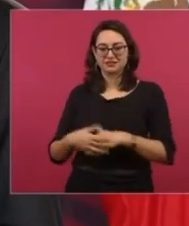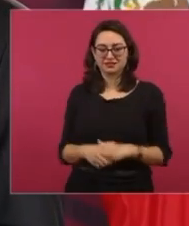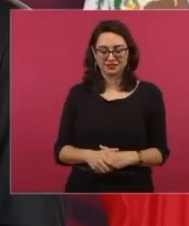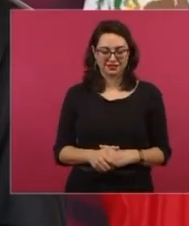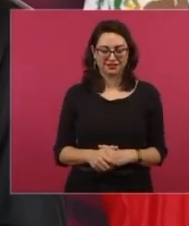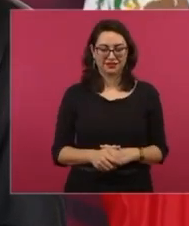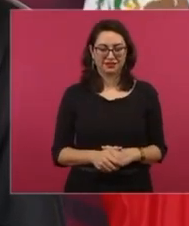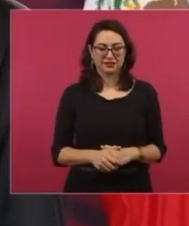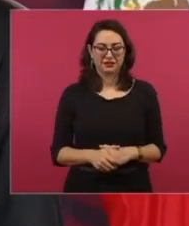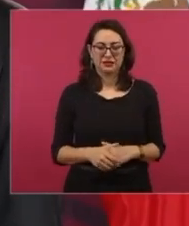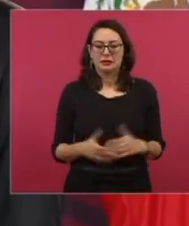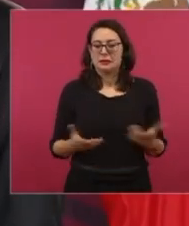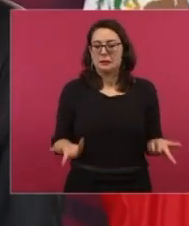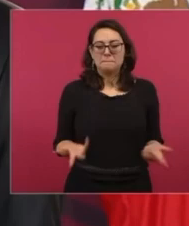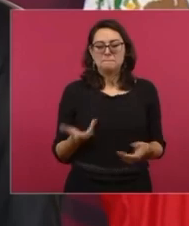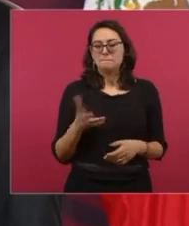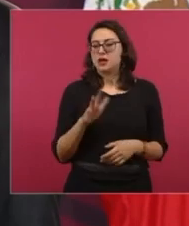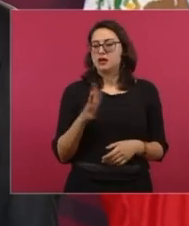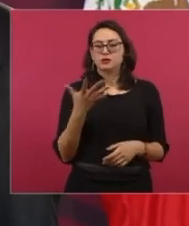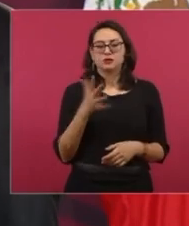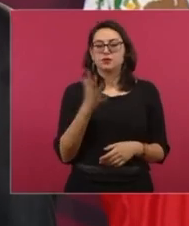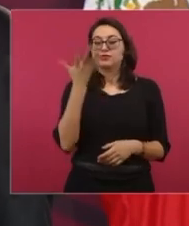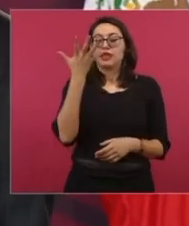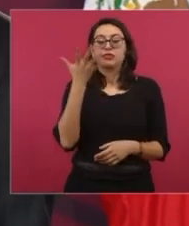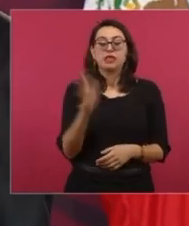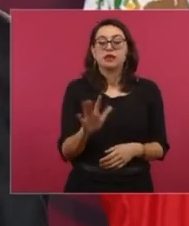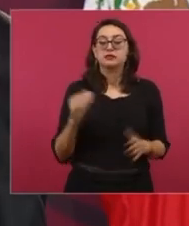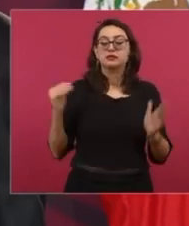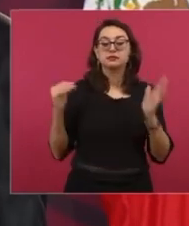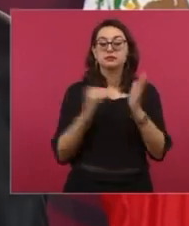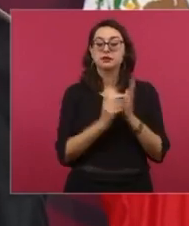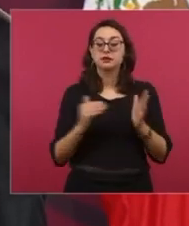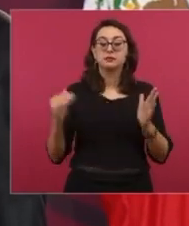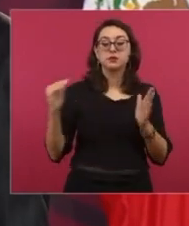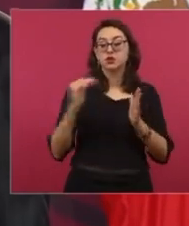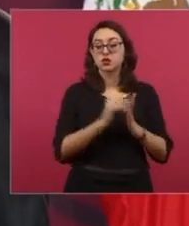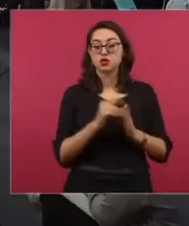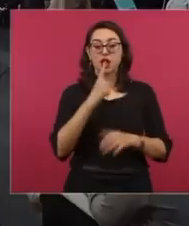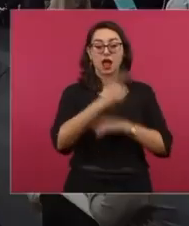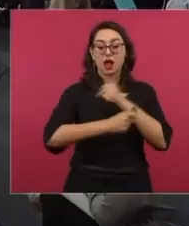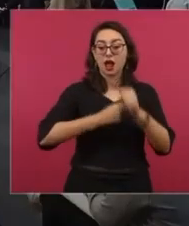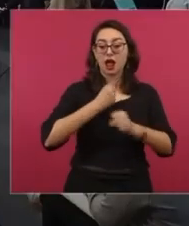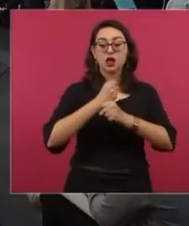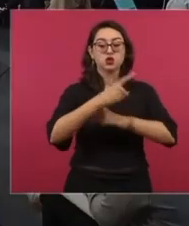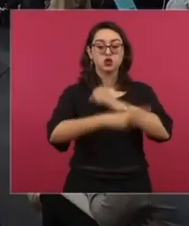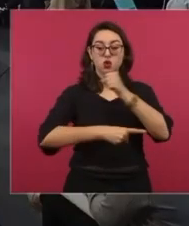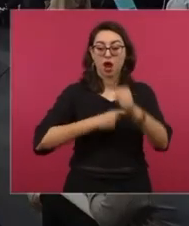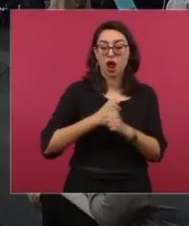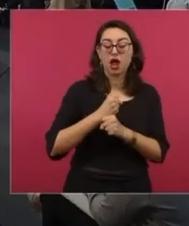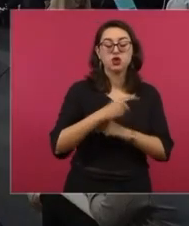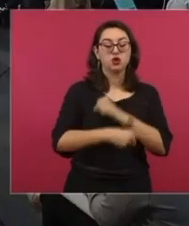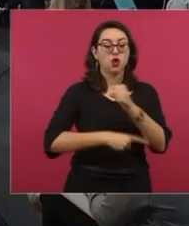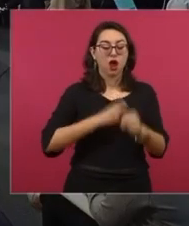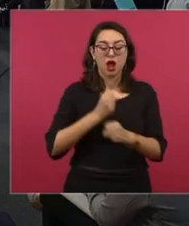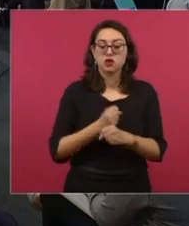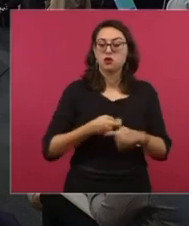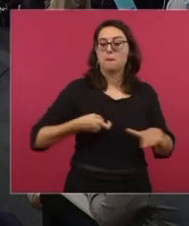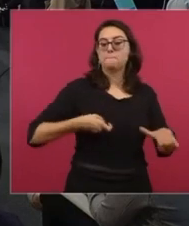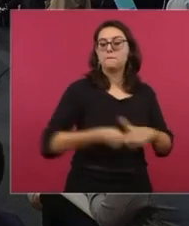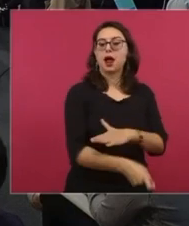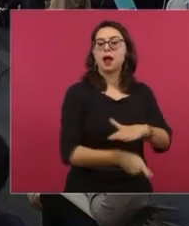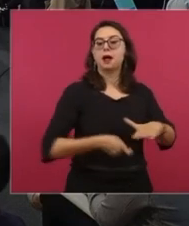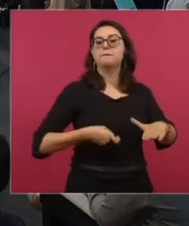de 10 mil millones que se pagaban cada año de publicidad a los medios de manipulación